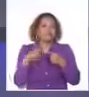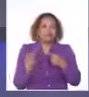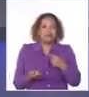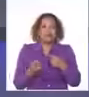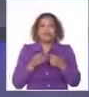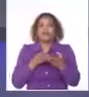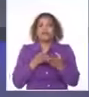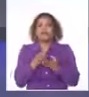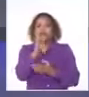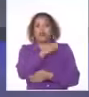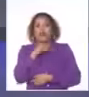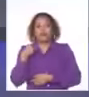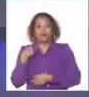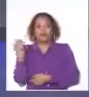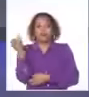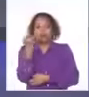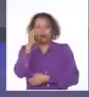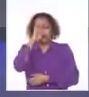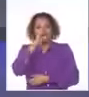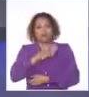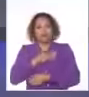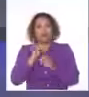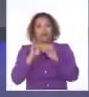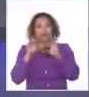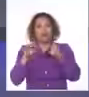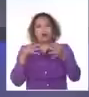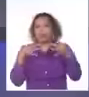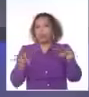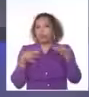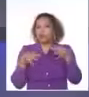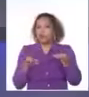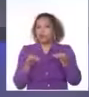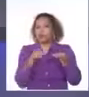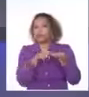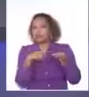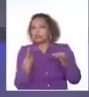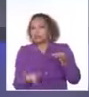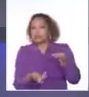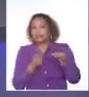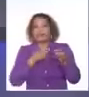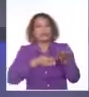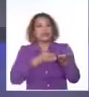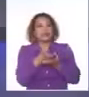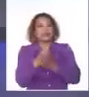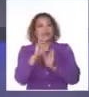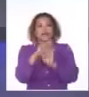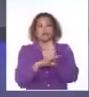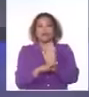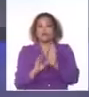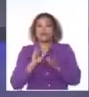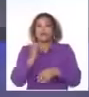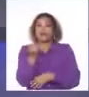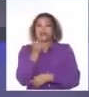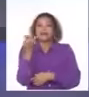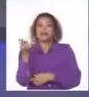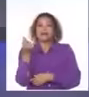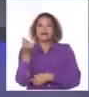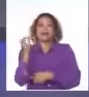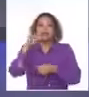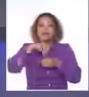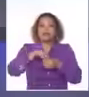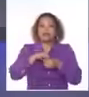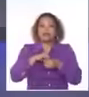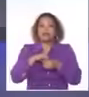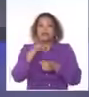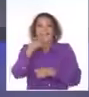internacional de Cuba y se han publicado documentos que revelan que continúa la apuesta por privarnos de ingresos y desestabilizar el